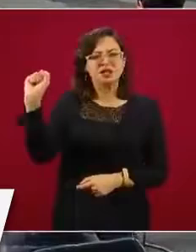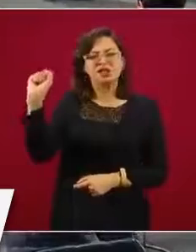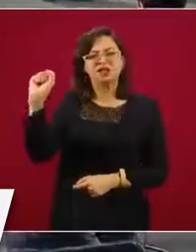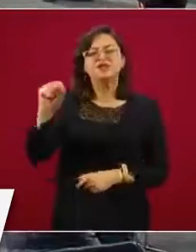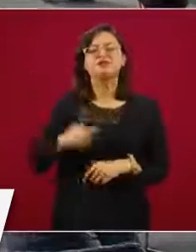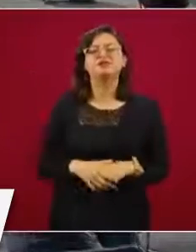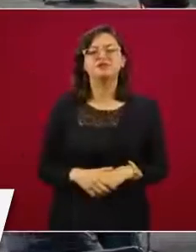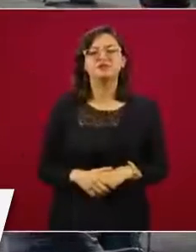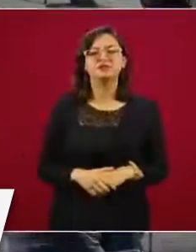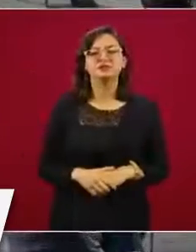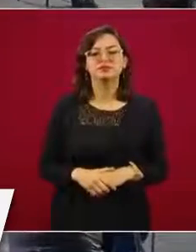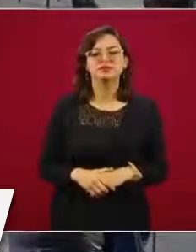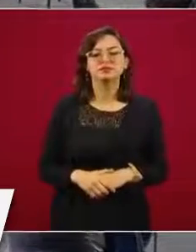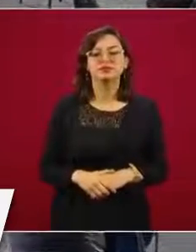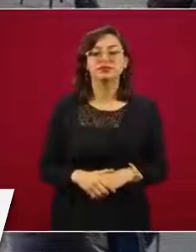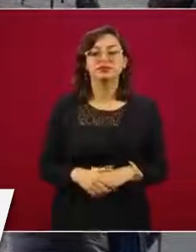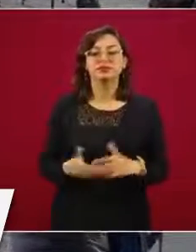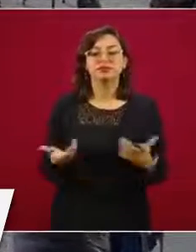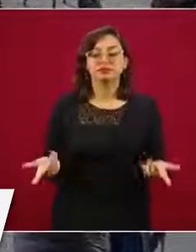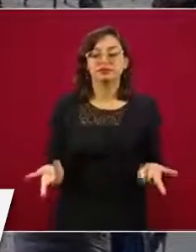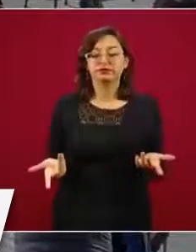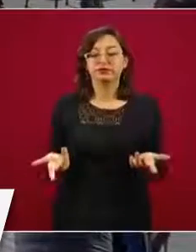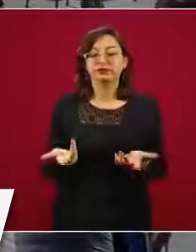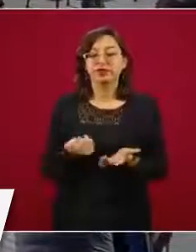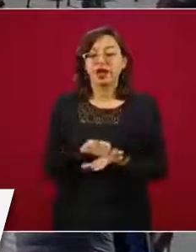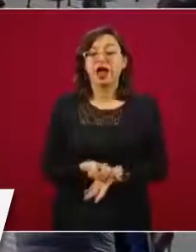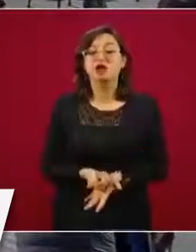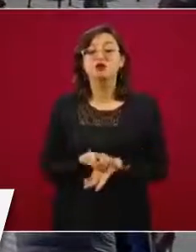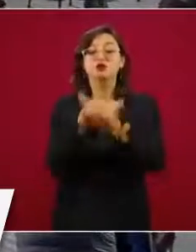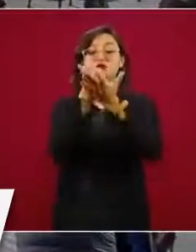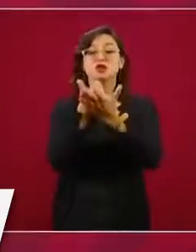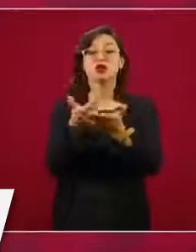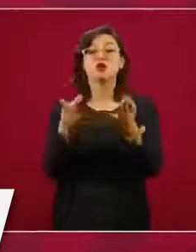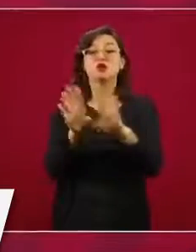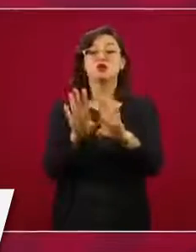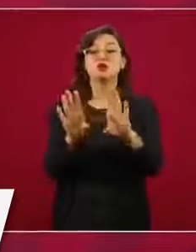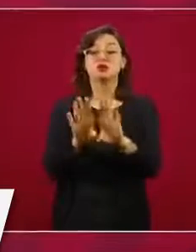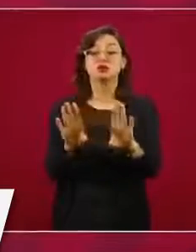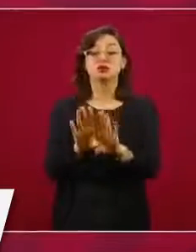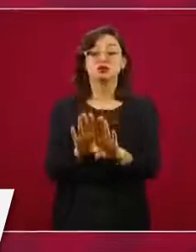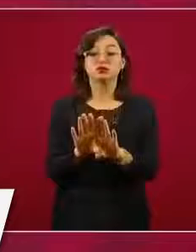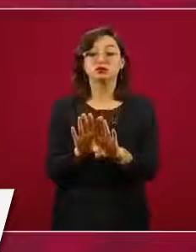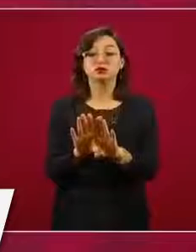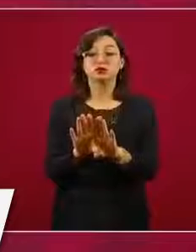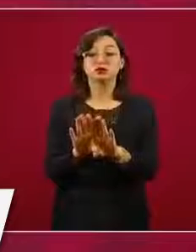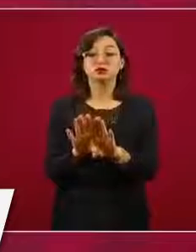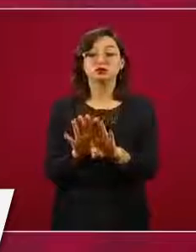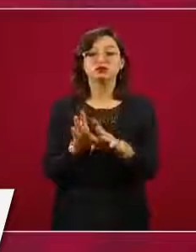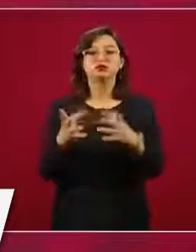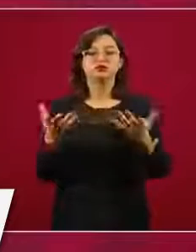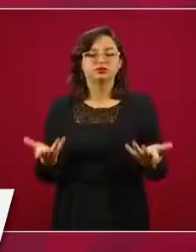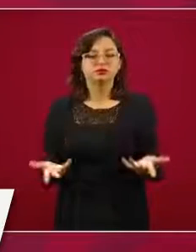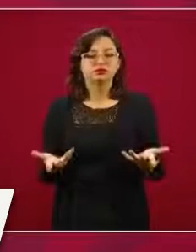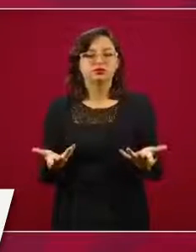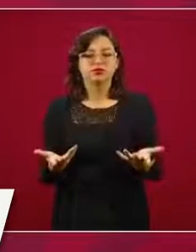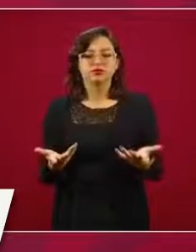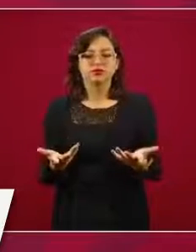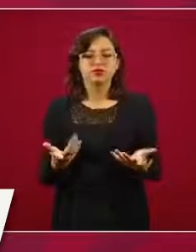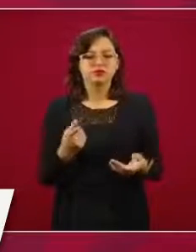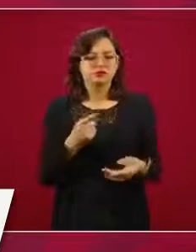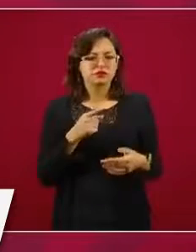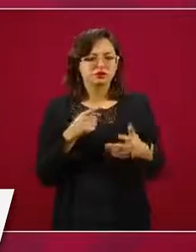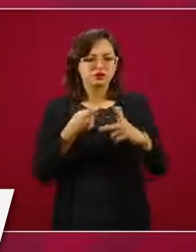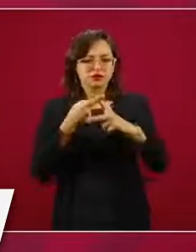Entonces, esto nos permite ir viendo cómo se va